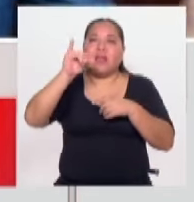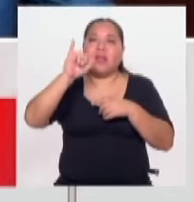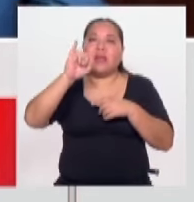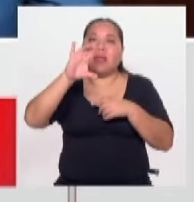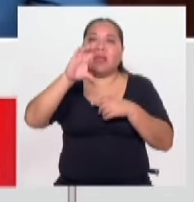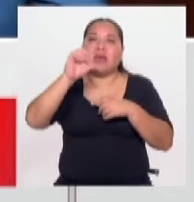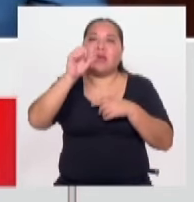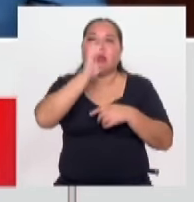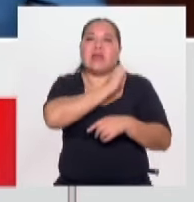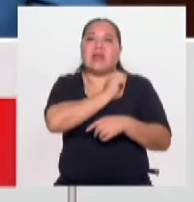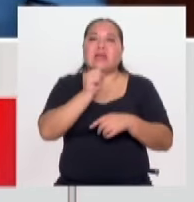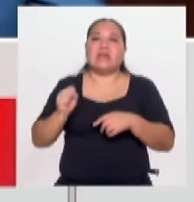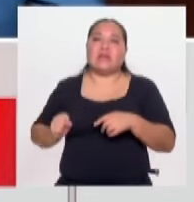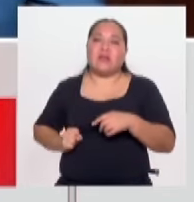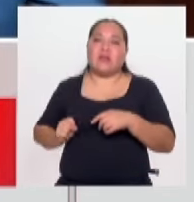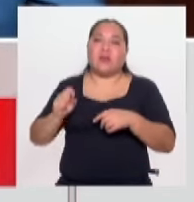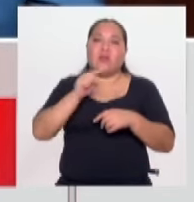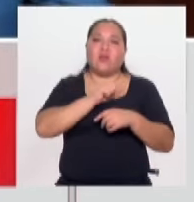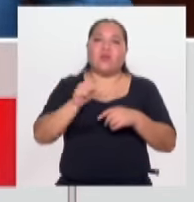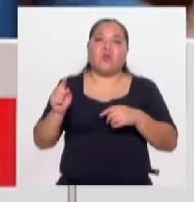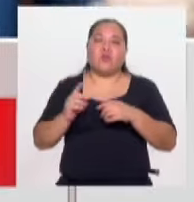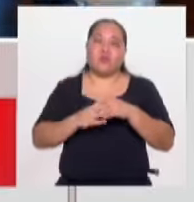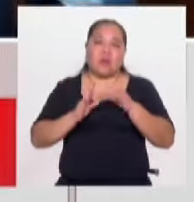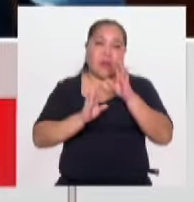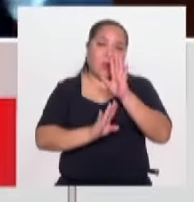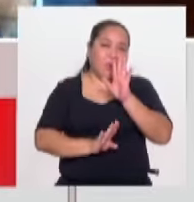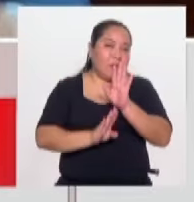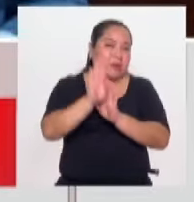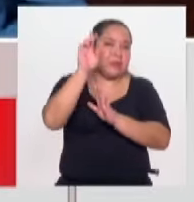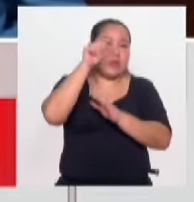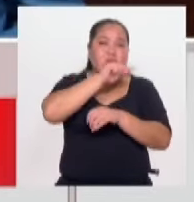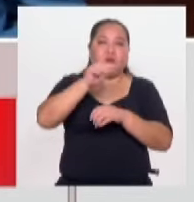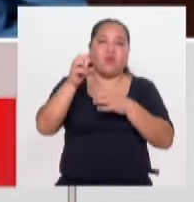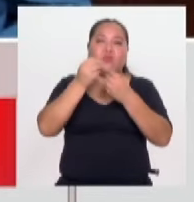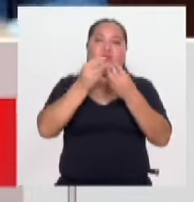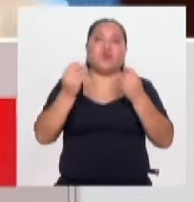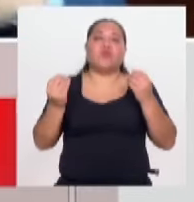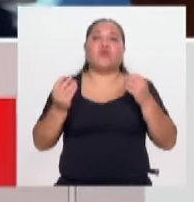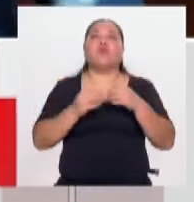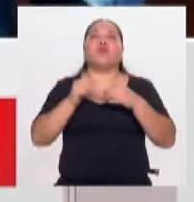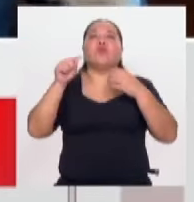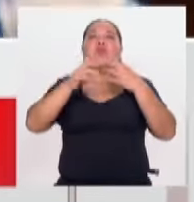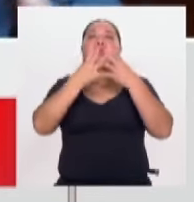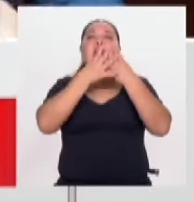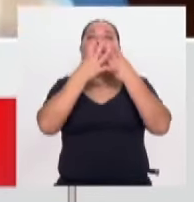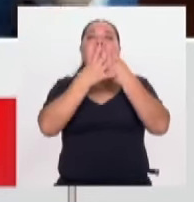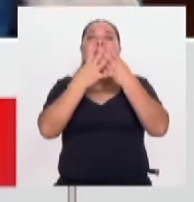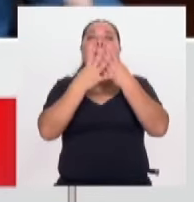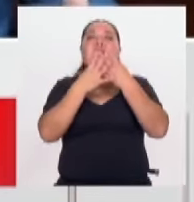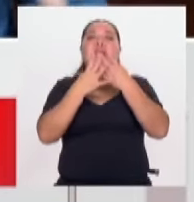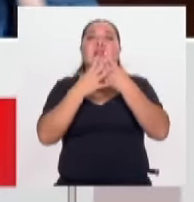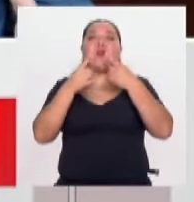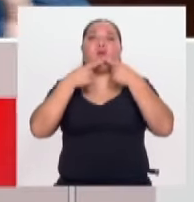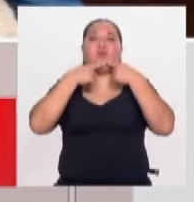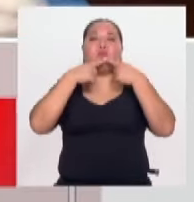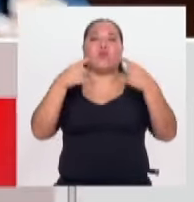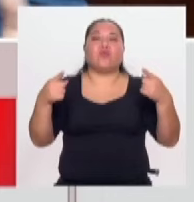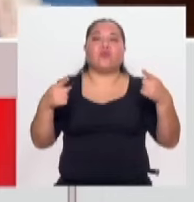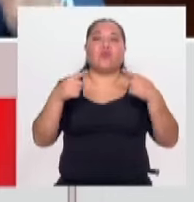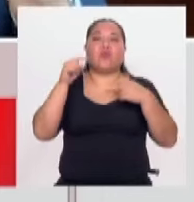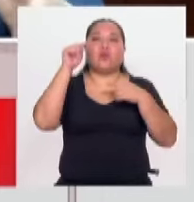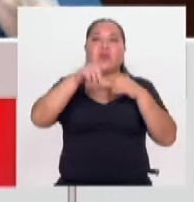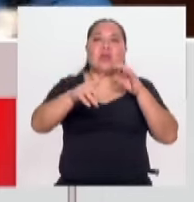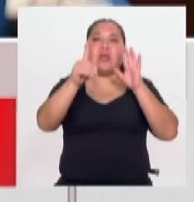que han avanzado mucho en el sistema penitenciario. Y una vez que se haga eso, publicar, promulgar un